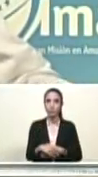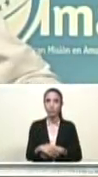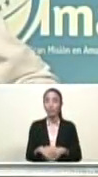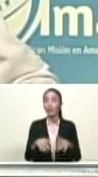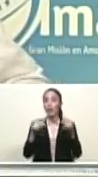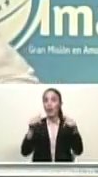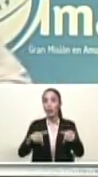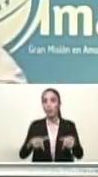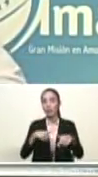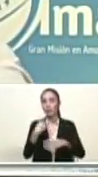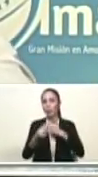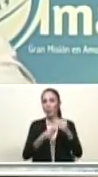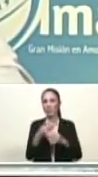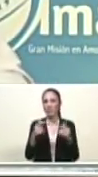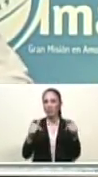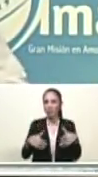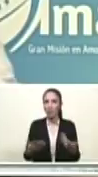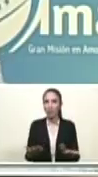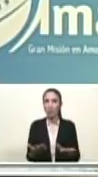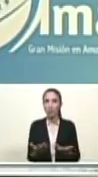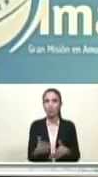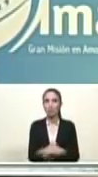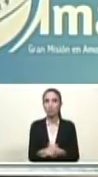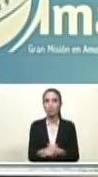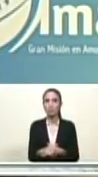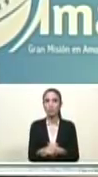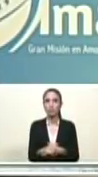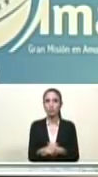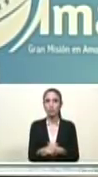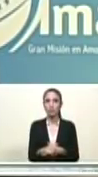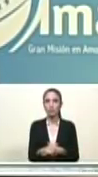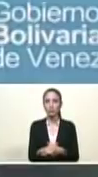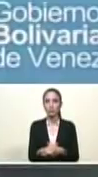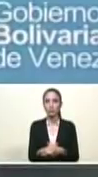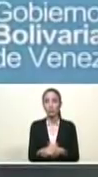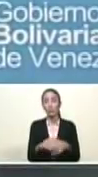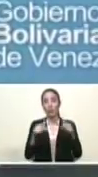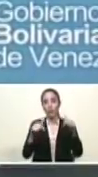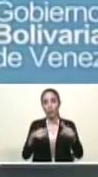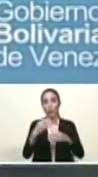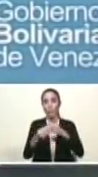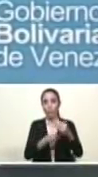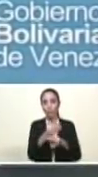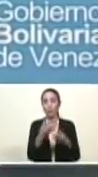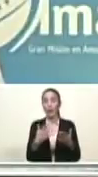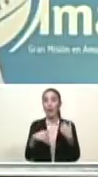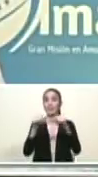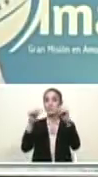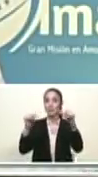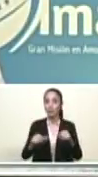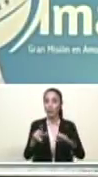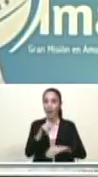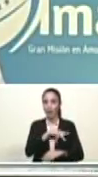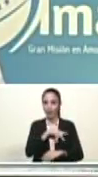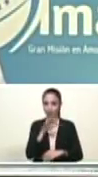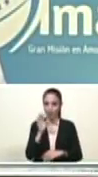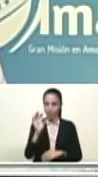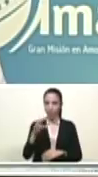momento vamos a proceder, de acuerdo a los sistemas del carnet de la patria,